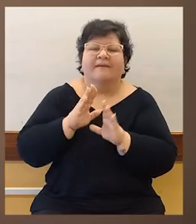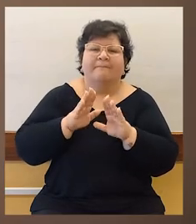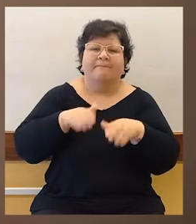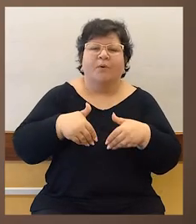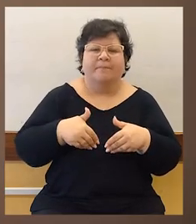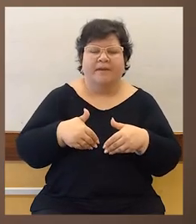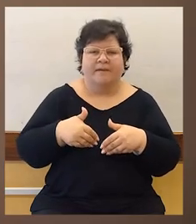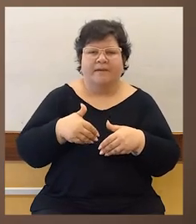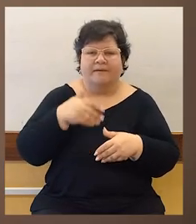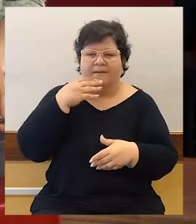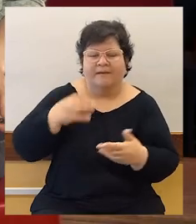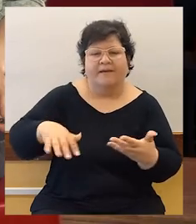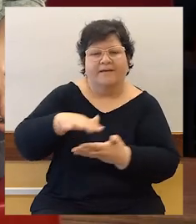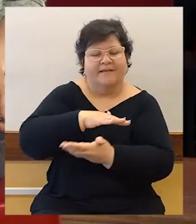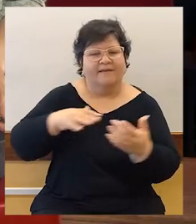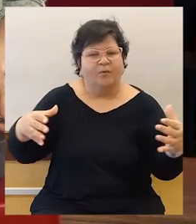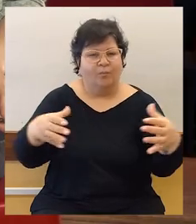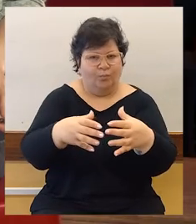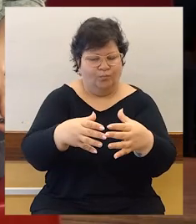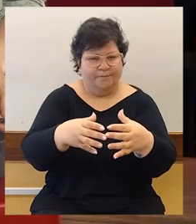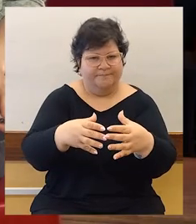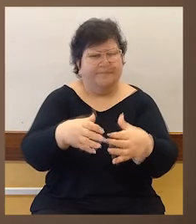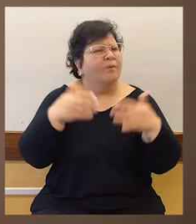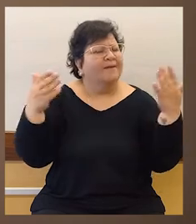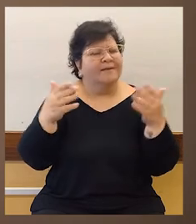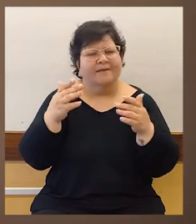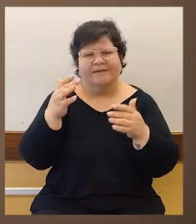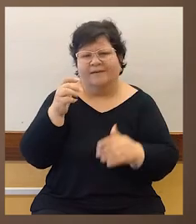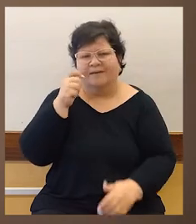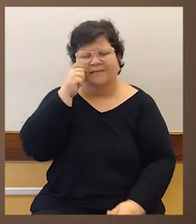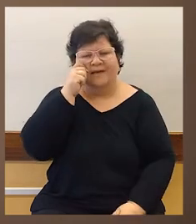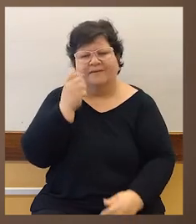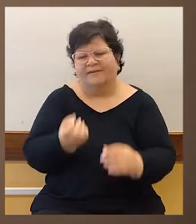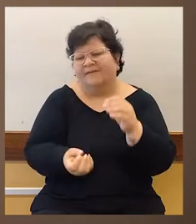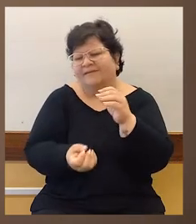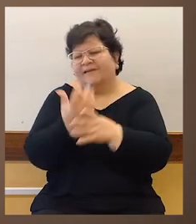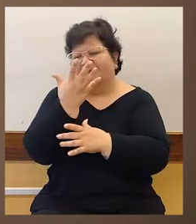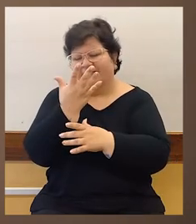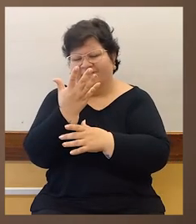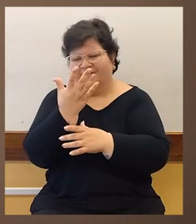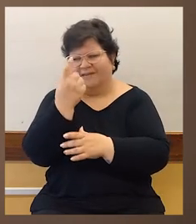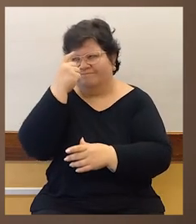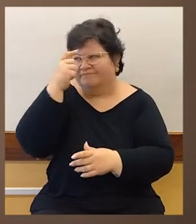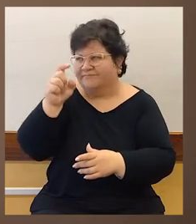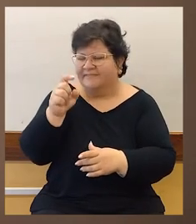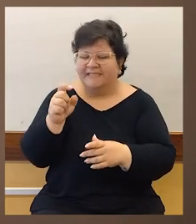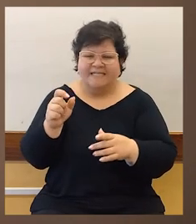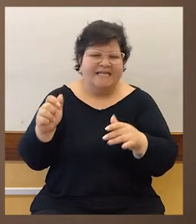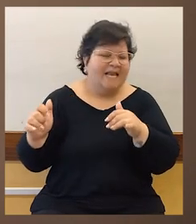realidad en conjunto. Y es vital a cualquier edad, la creatividad, el juego, las